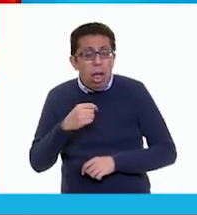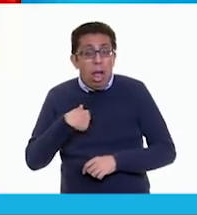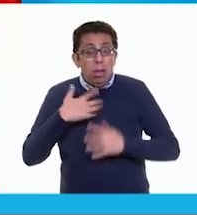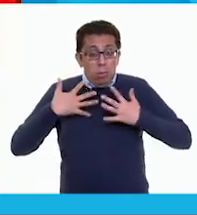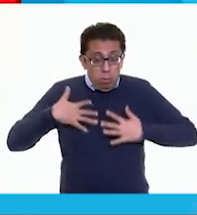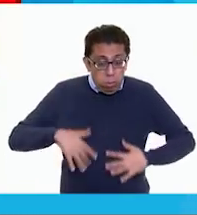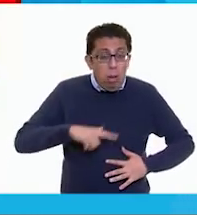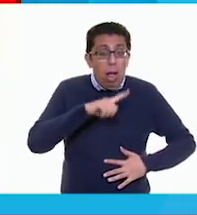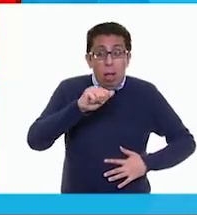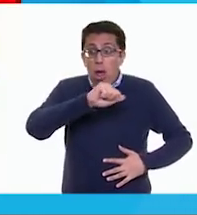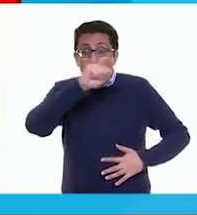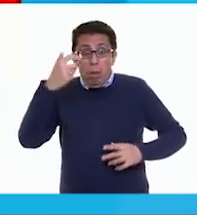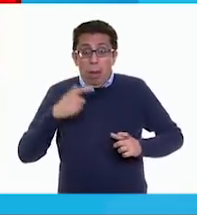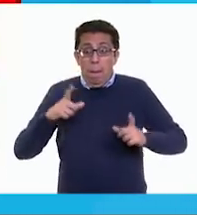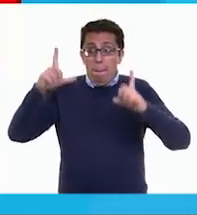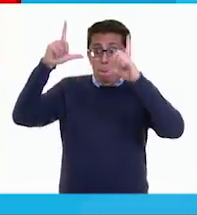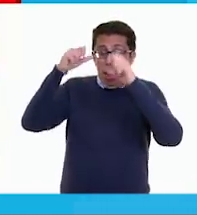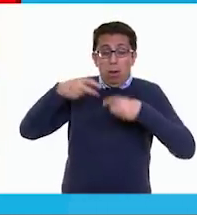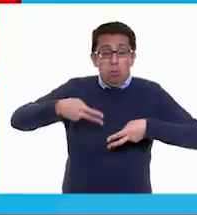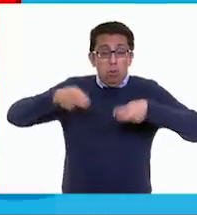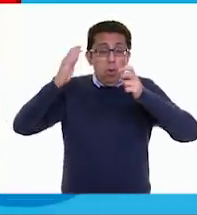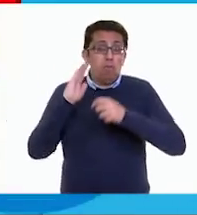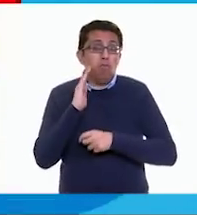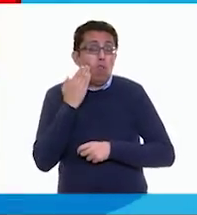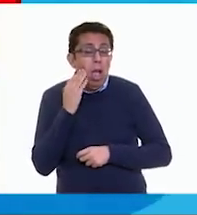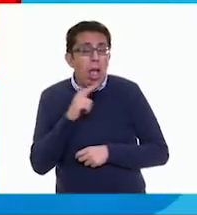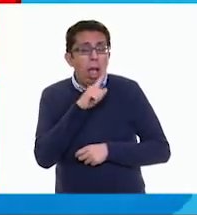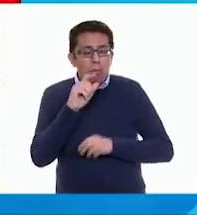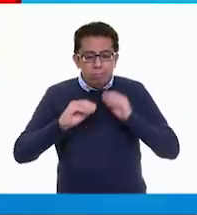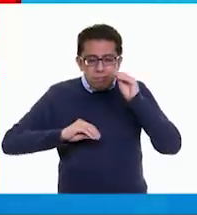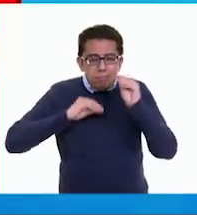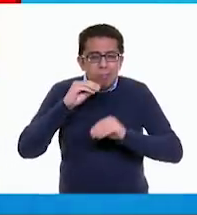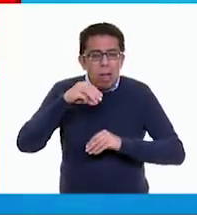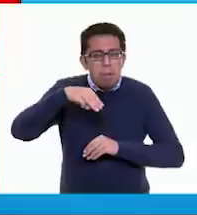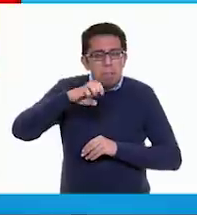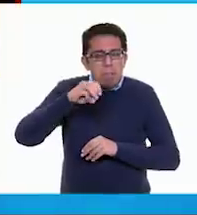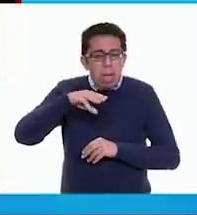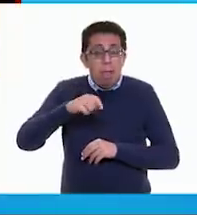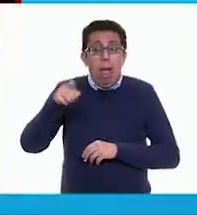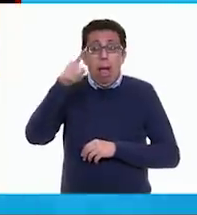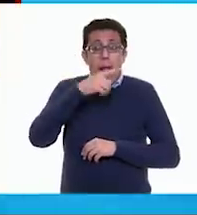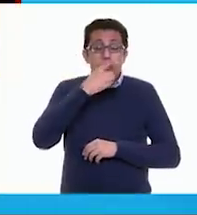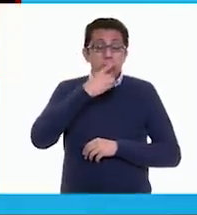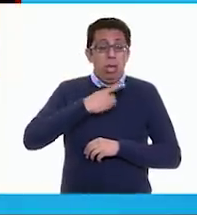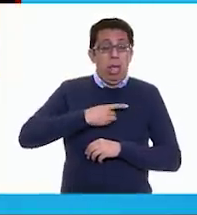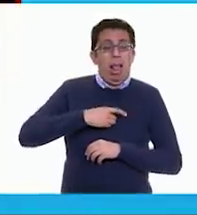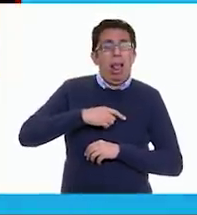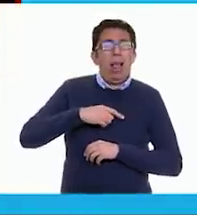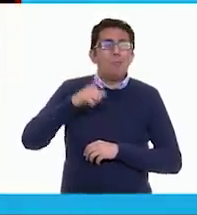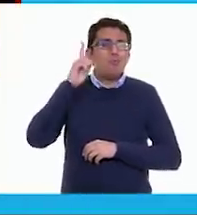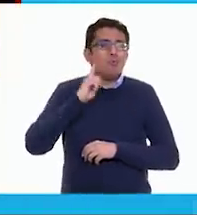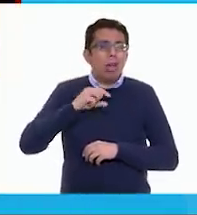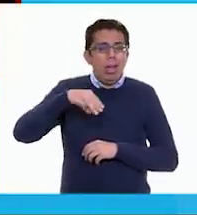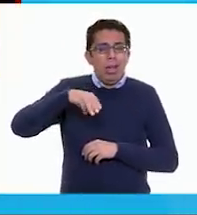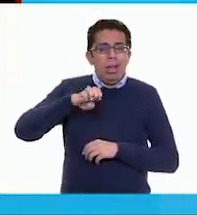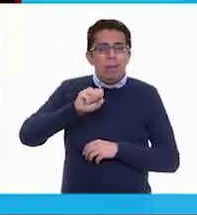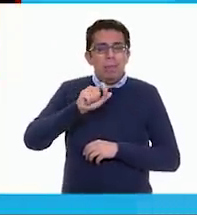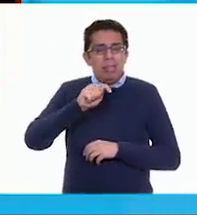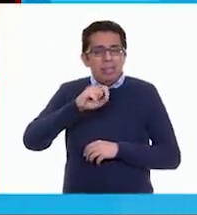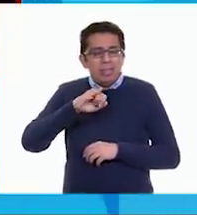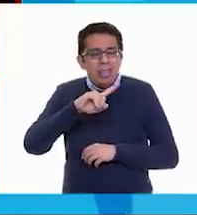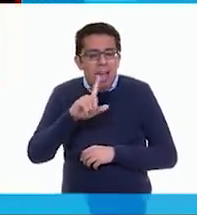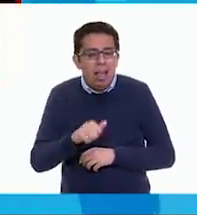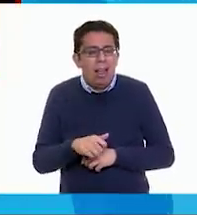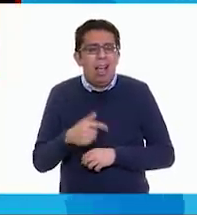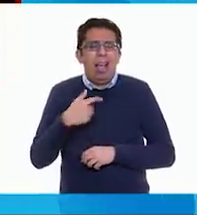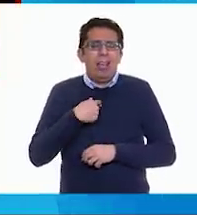y lo suba al Face. Y luego me hagan un meme y me digan Lady Mestiza. Cá, valladas dices, ¿ah? Ay, es que